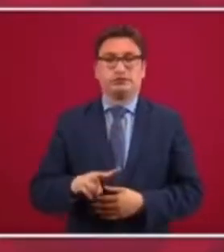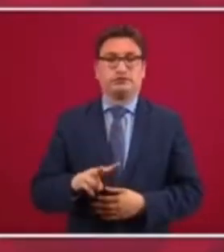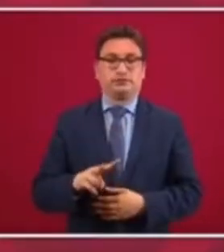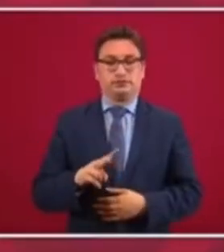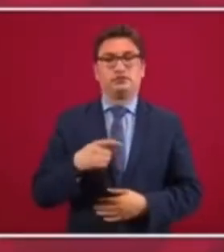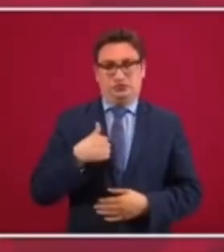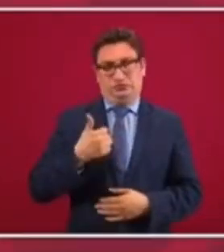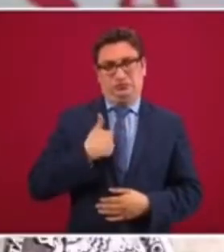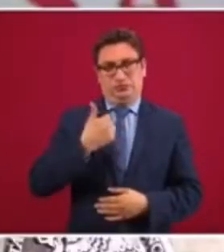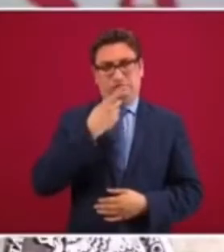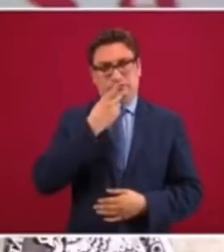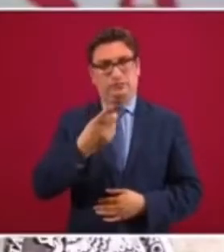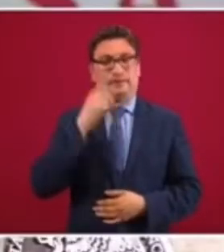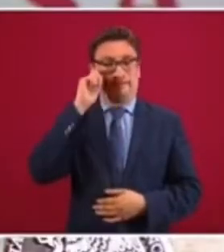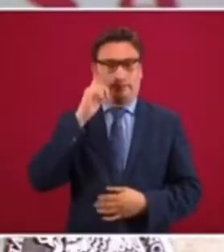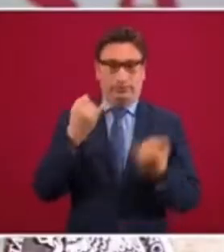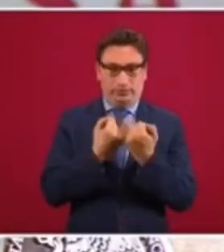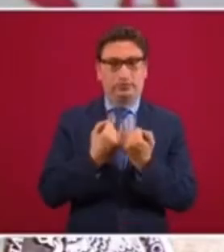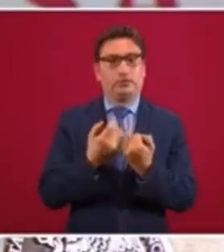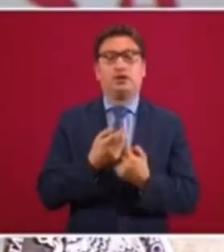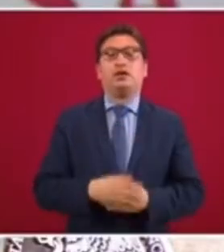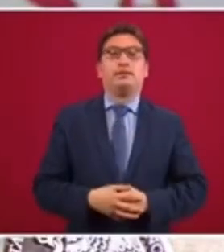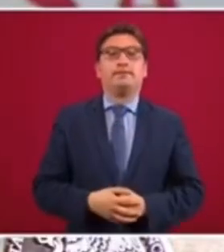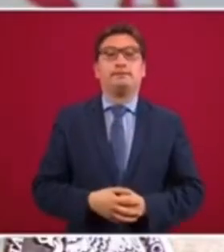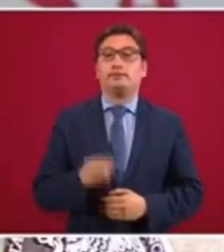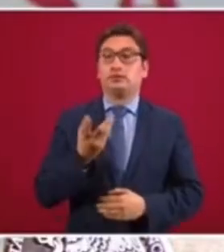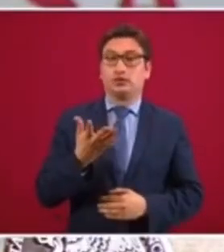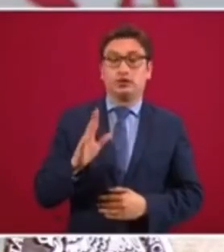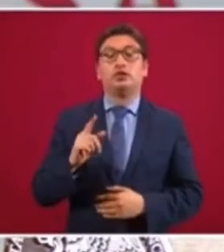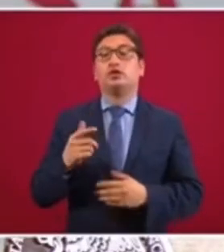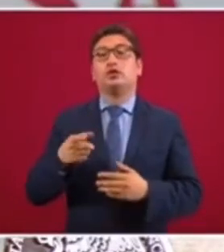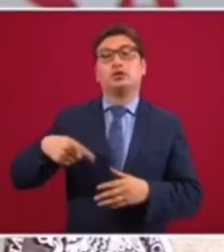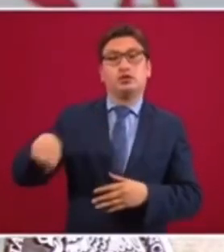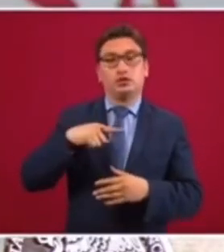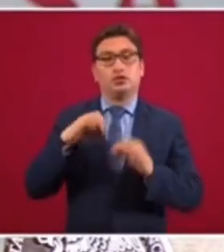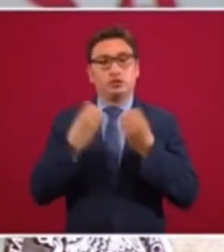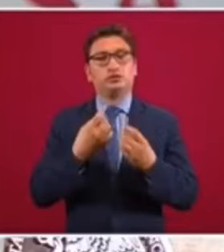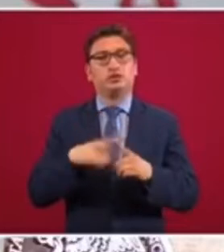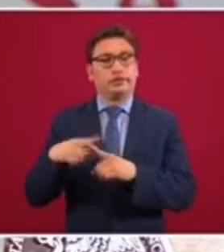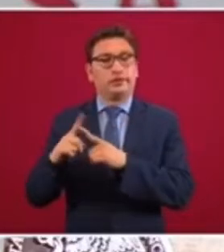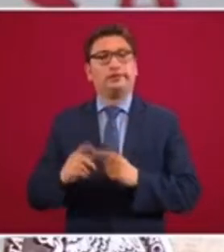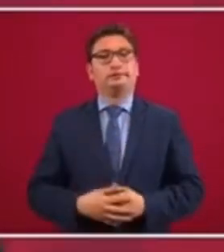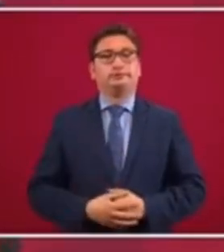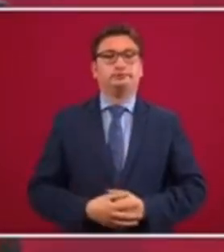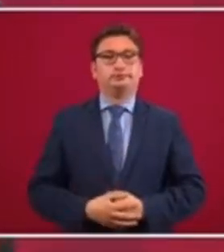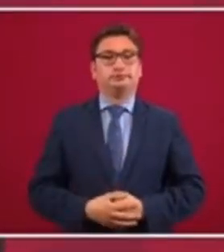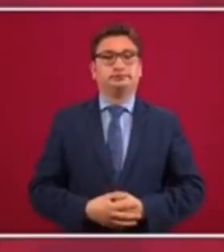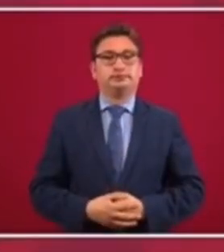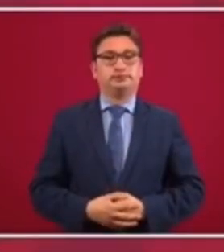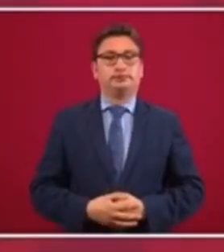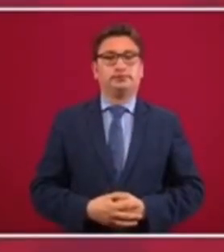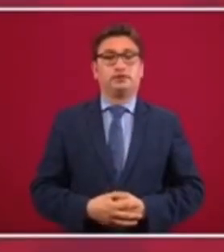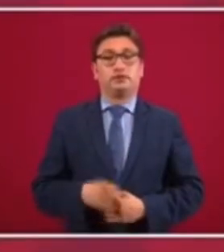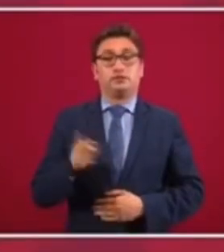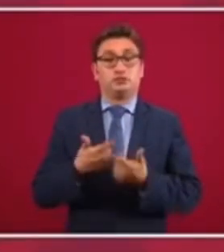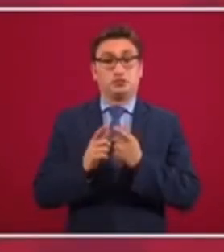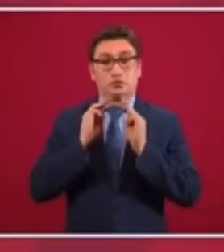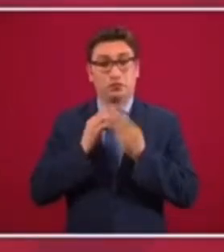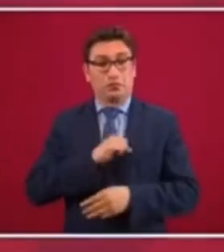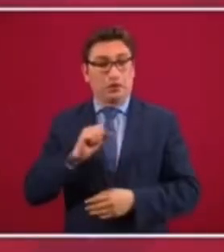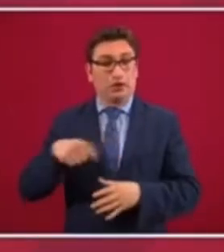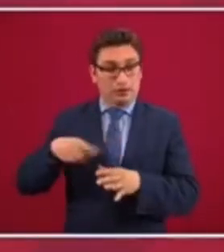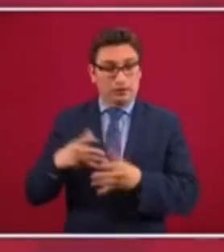Aprovecho para decirle a los que están en las organizaciones que se dedican a la delincuencia,